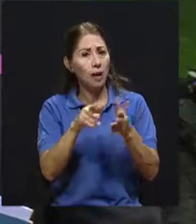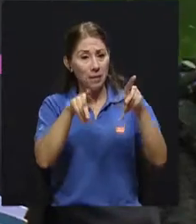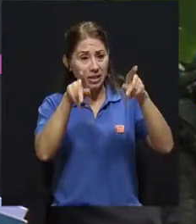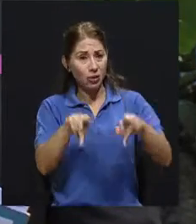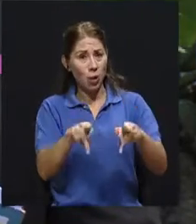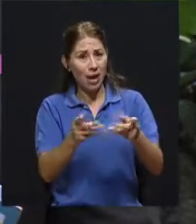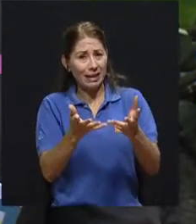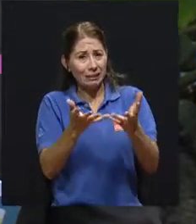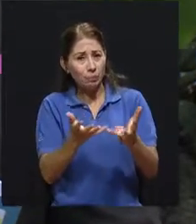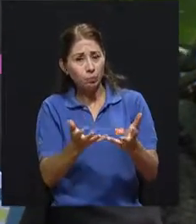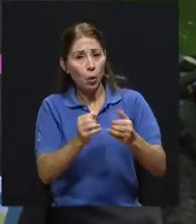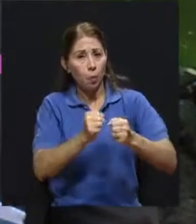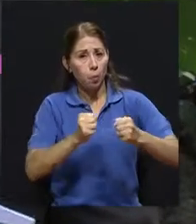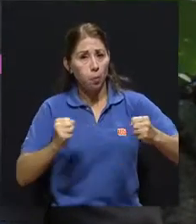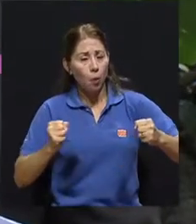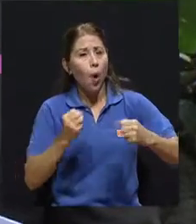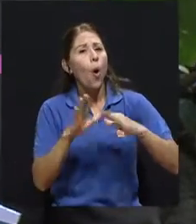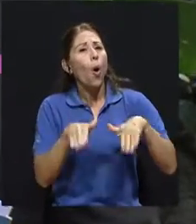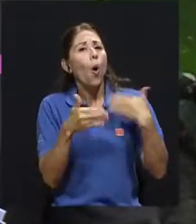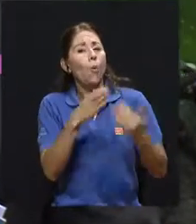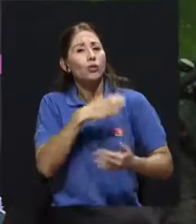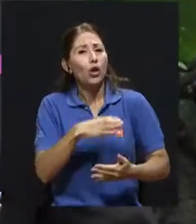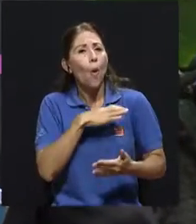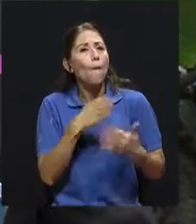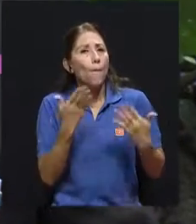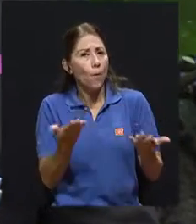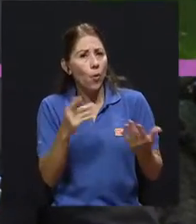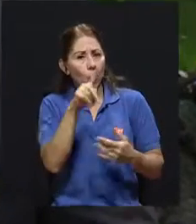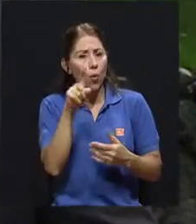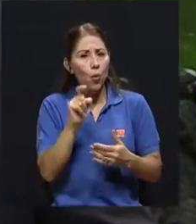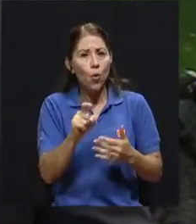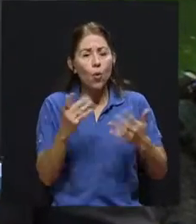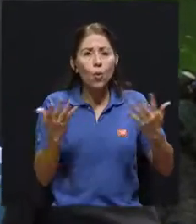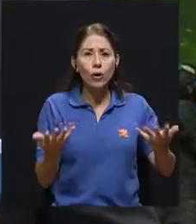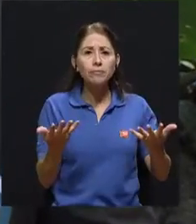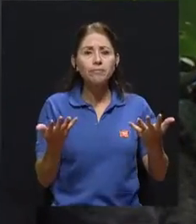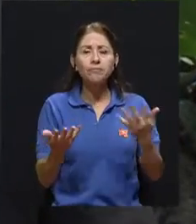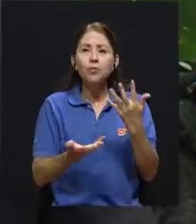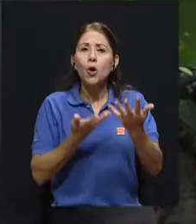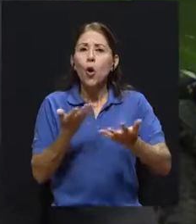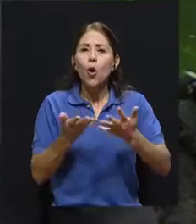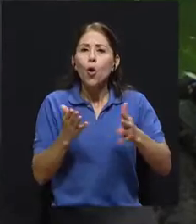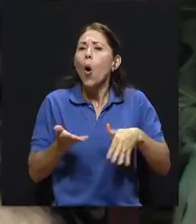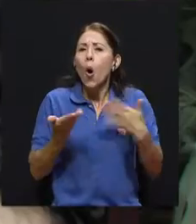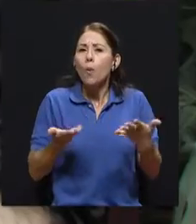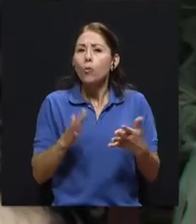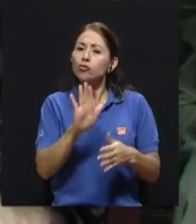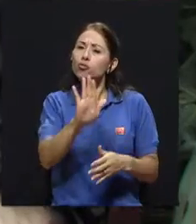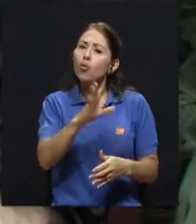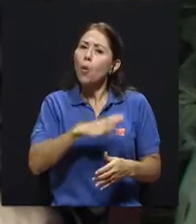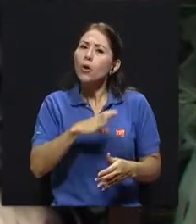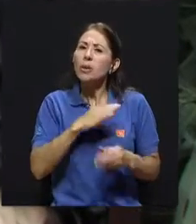manifestado en términos de su comportamiento al día a día?